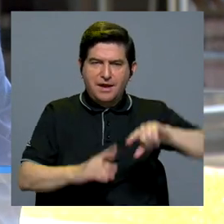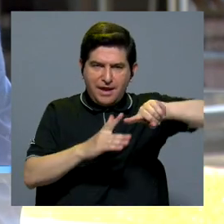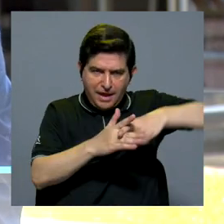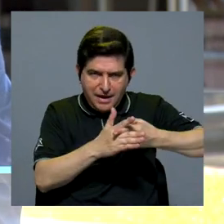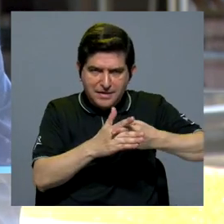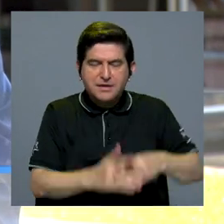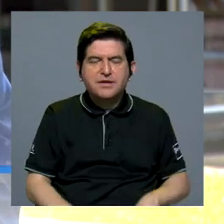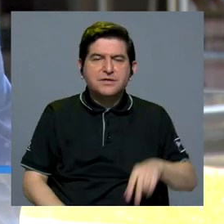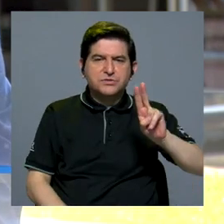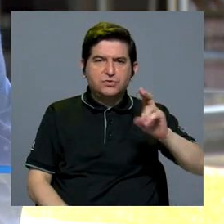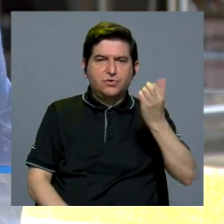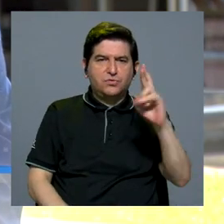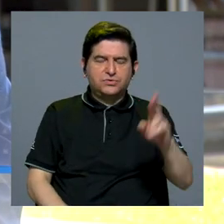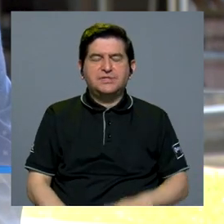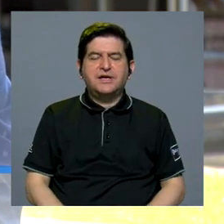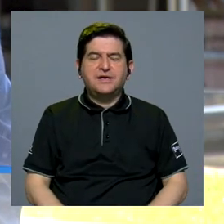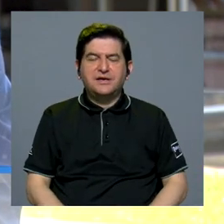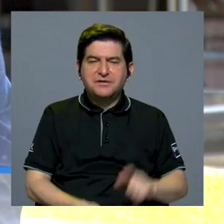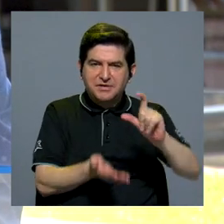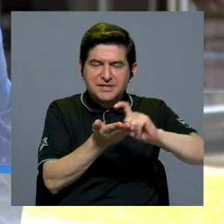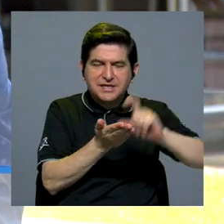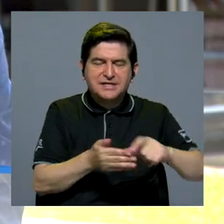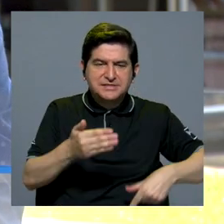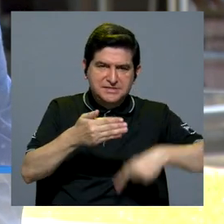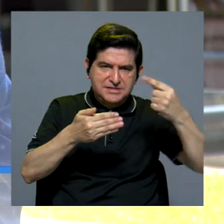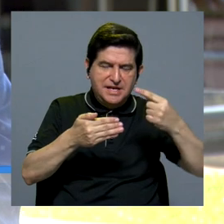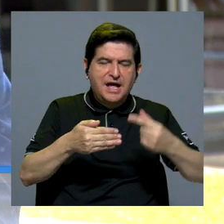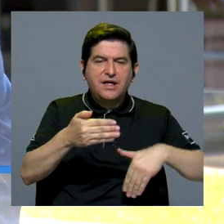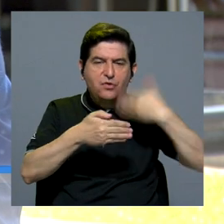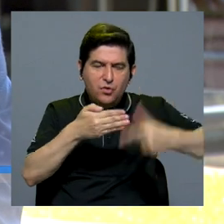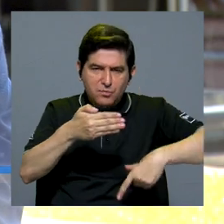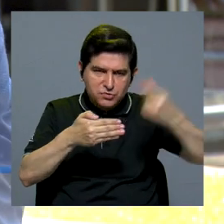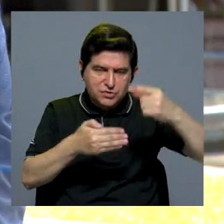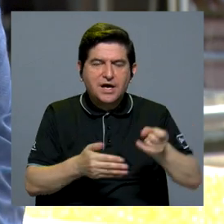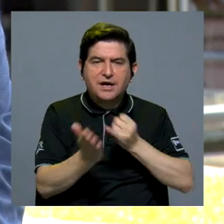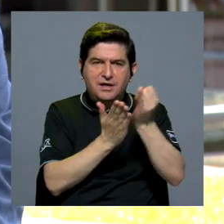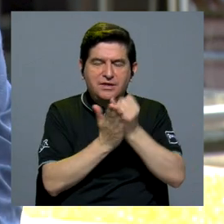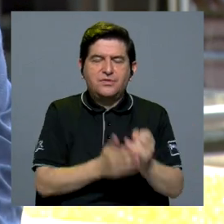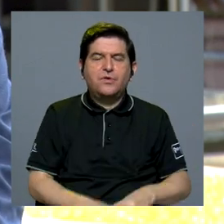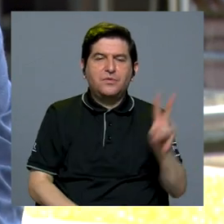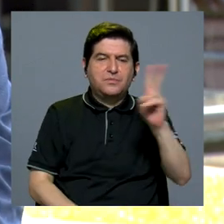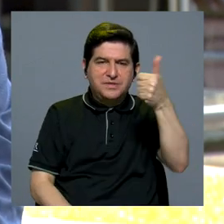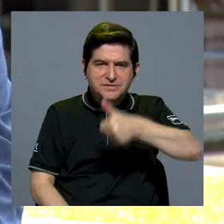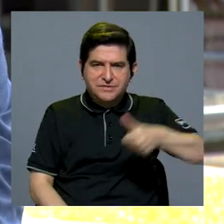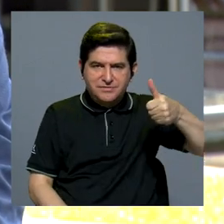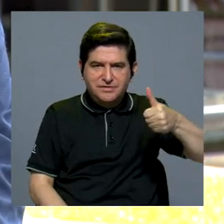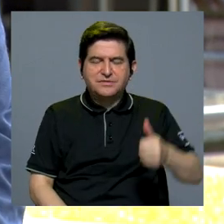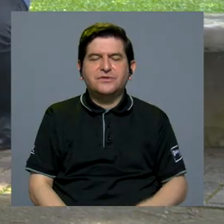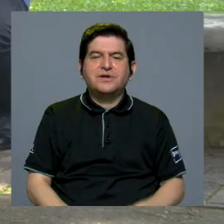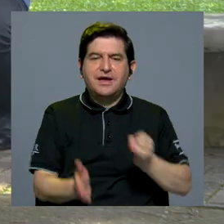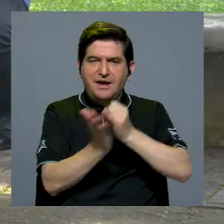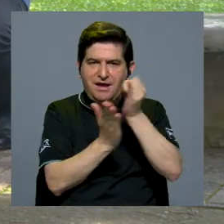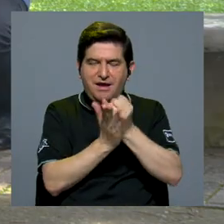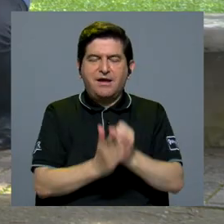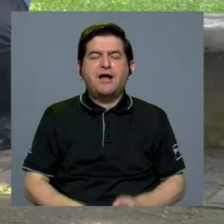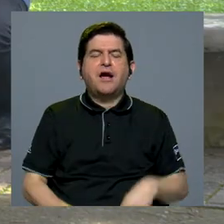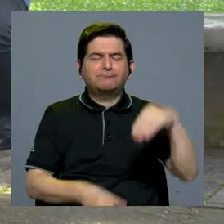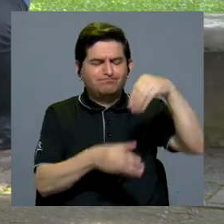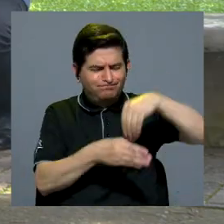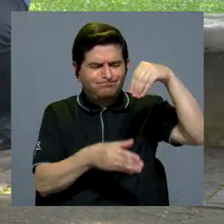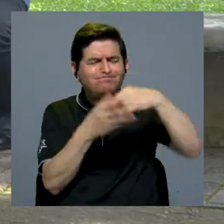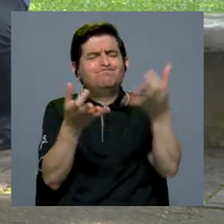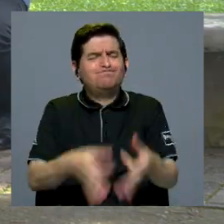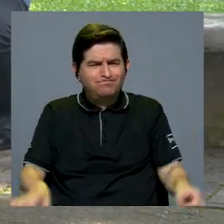Costa Rica, tanto en tesis de grado, de posgrado, como en investigación, desde la Vicerrectoria de Investigación, ha hecho una